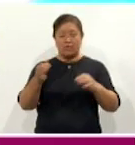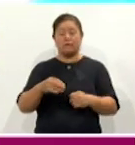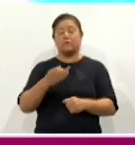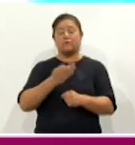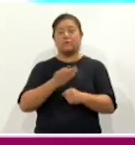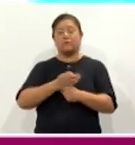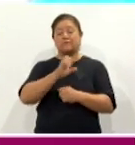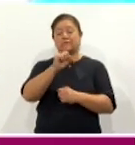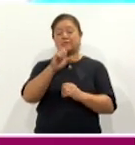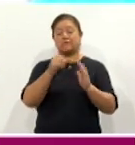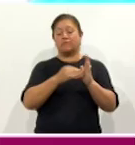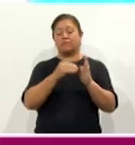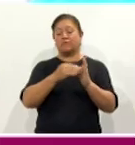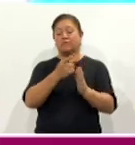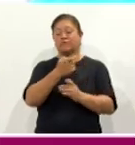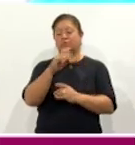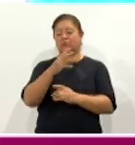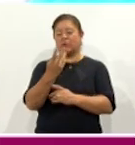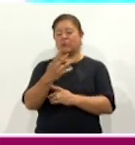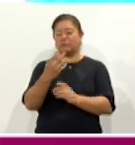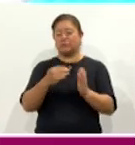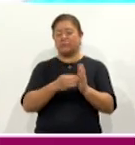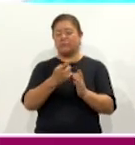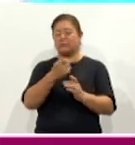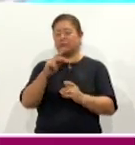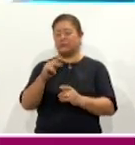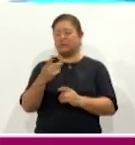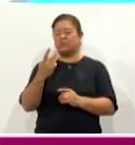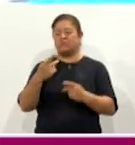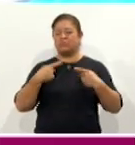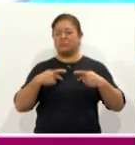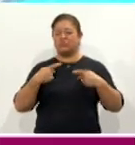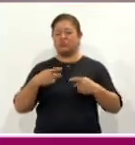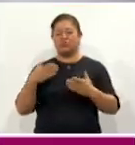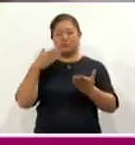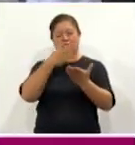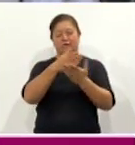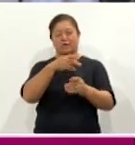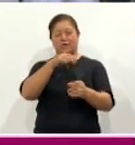.114.183 millones de ciudadanos a las urnas.